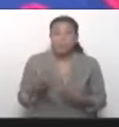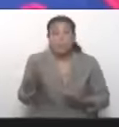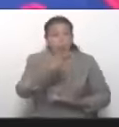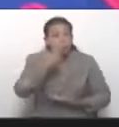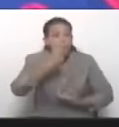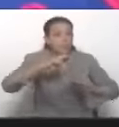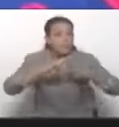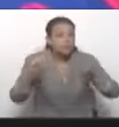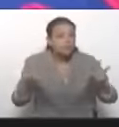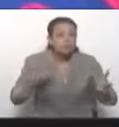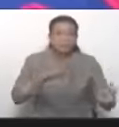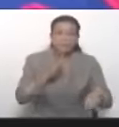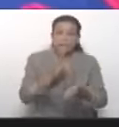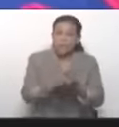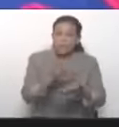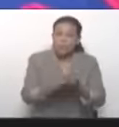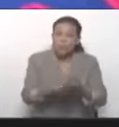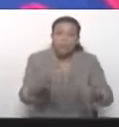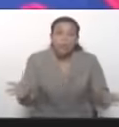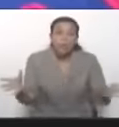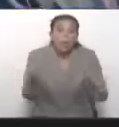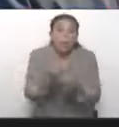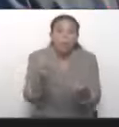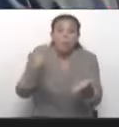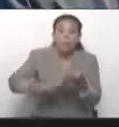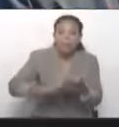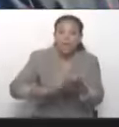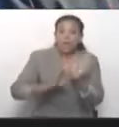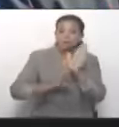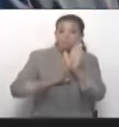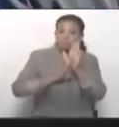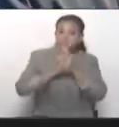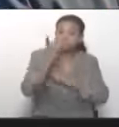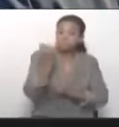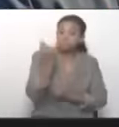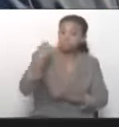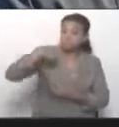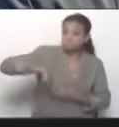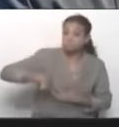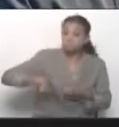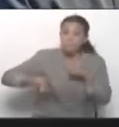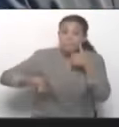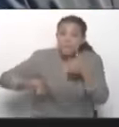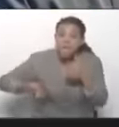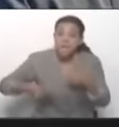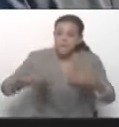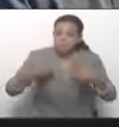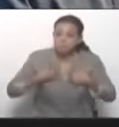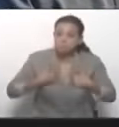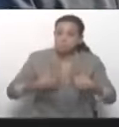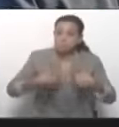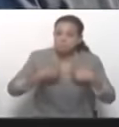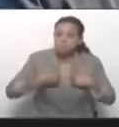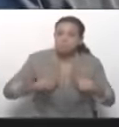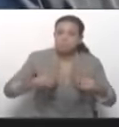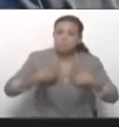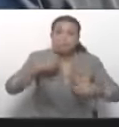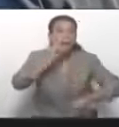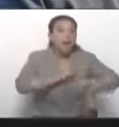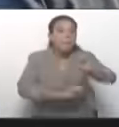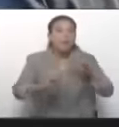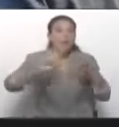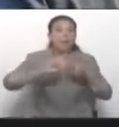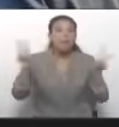paz del país, la tranquilidad del país, la recuperación económica que se está dando con esfuerzo propio. Y vamos a defender la